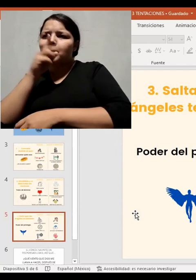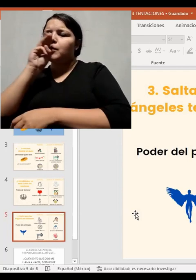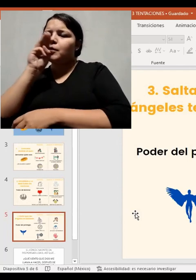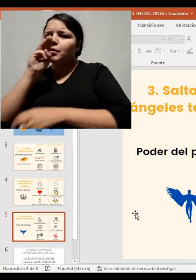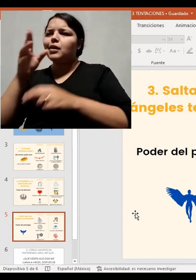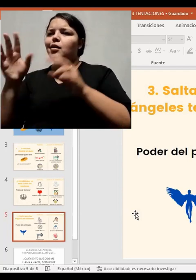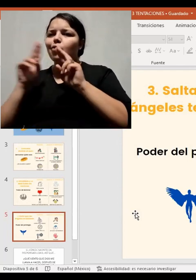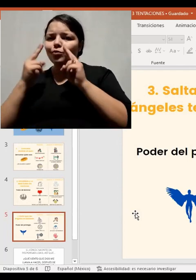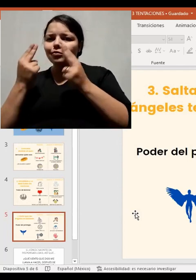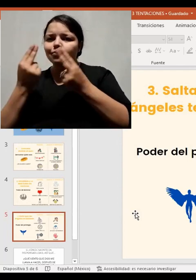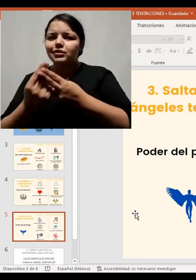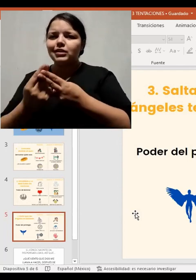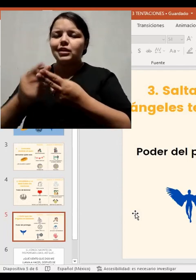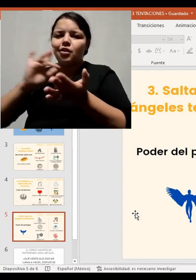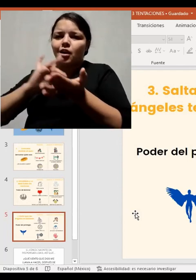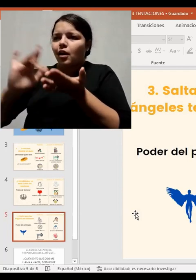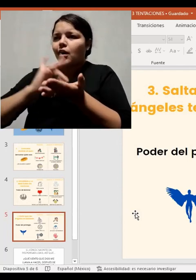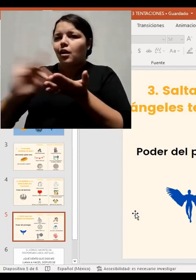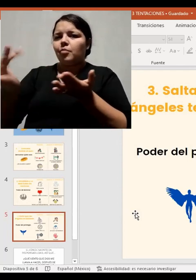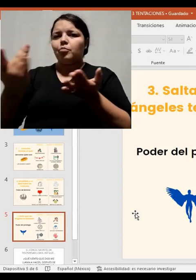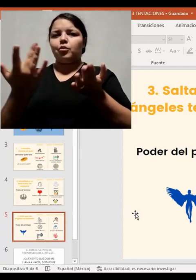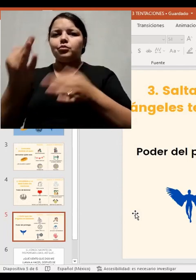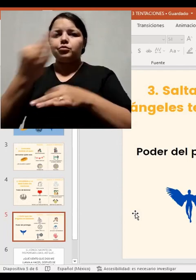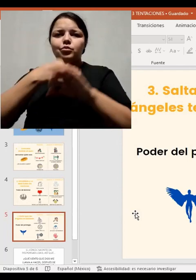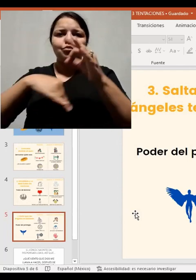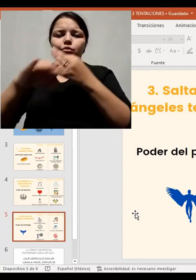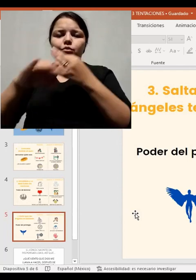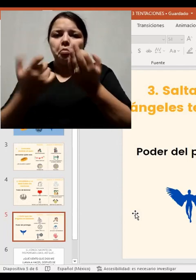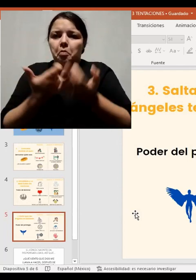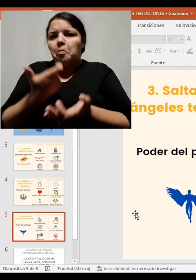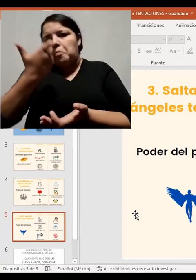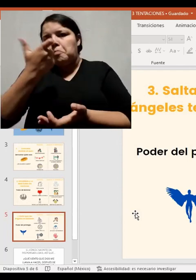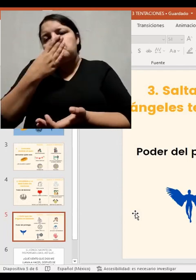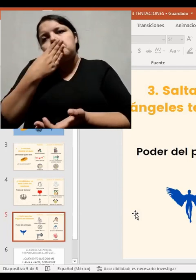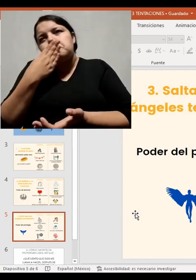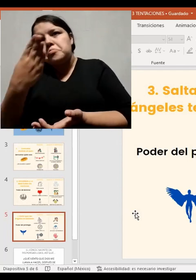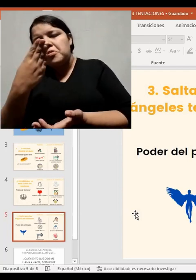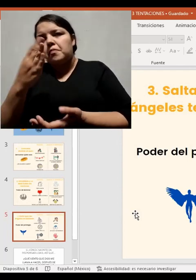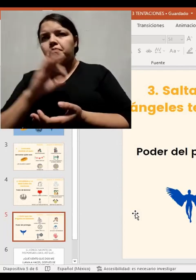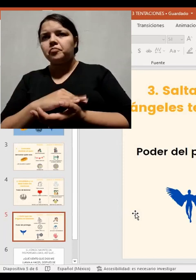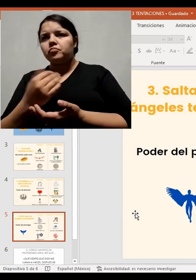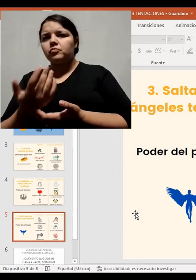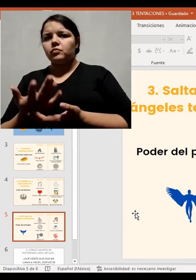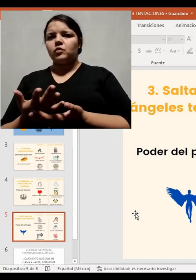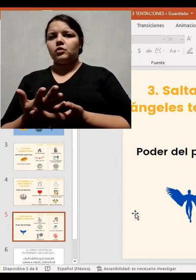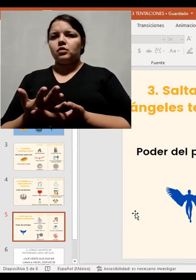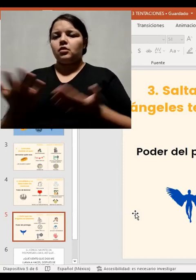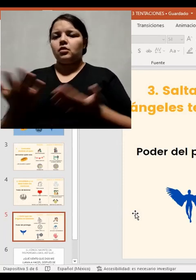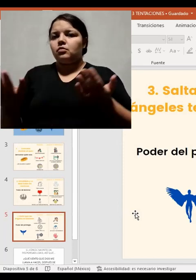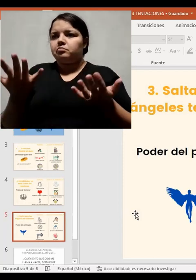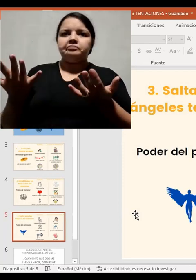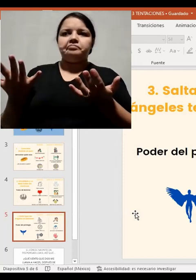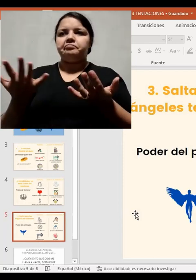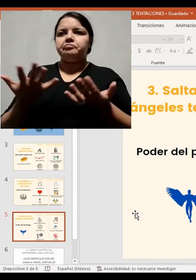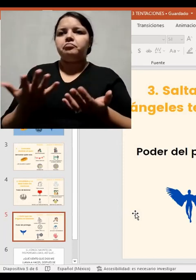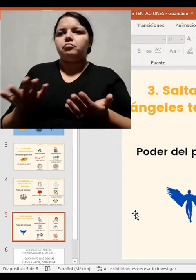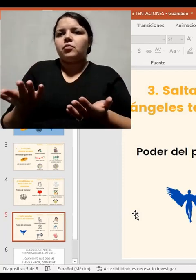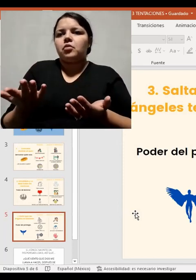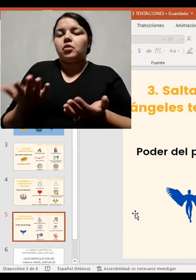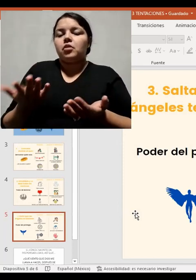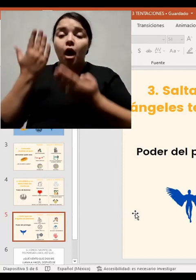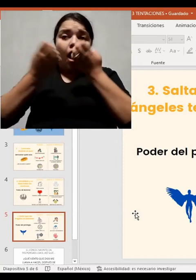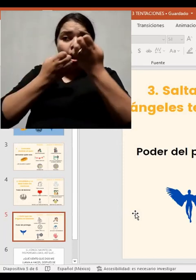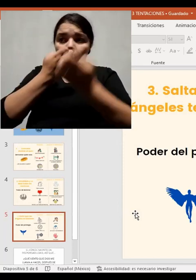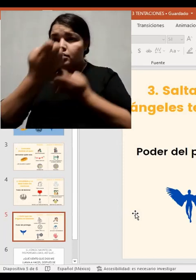amor, con apoyo, con a lo mejor estatus socioeconómico, con a lo mejor estudios.